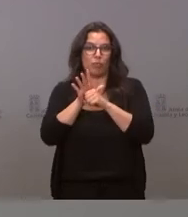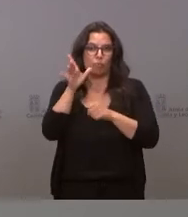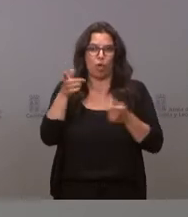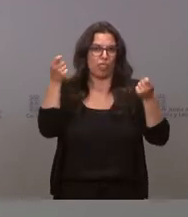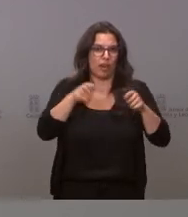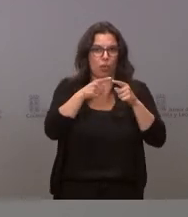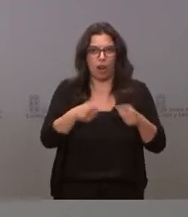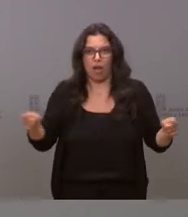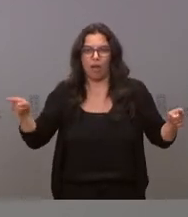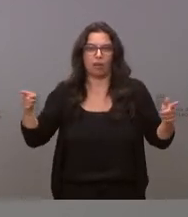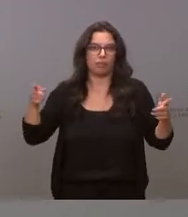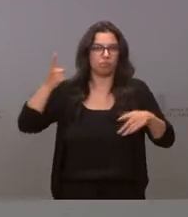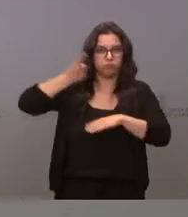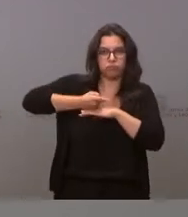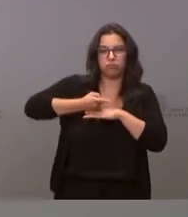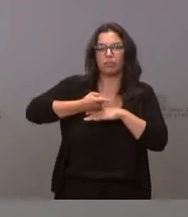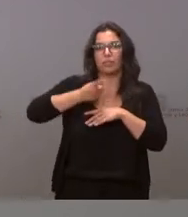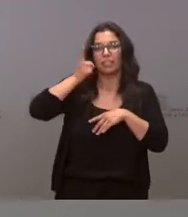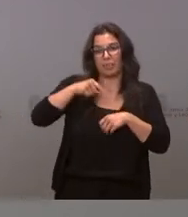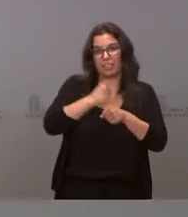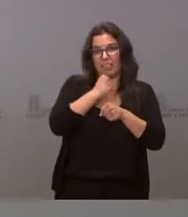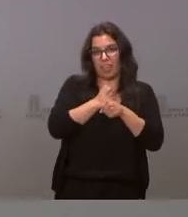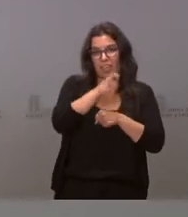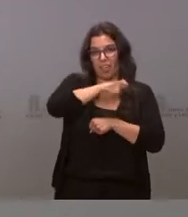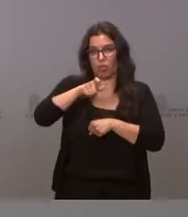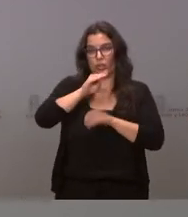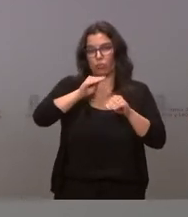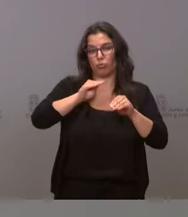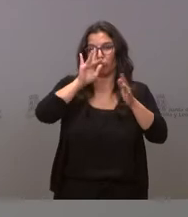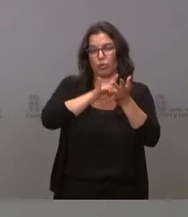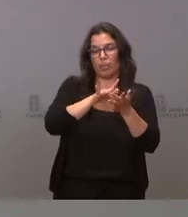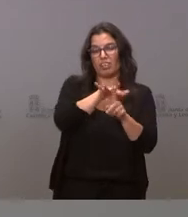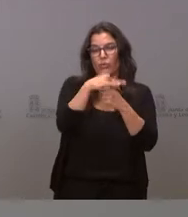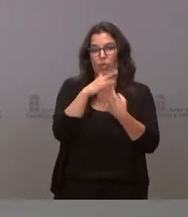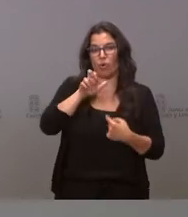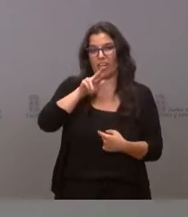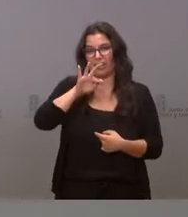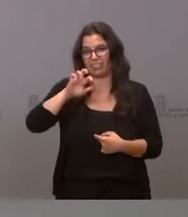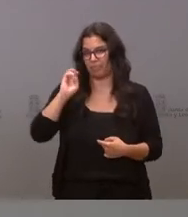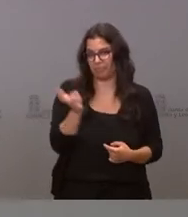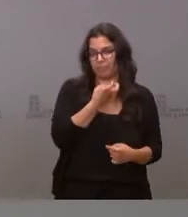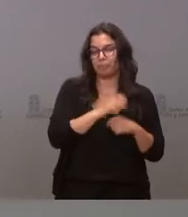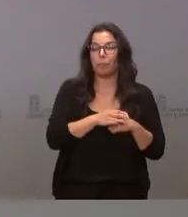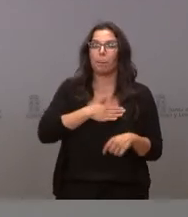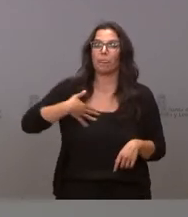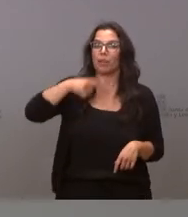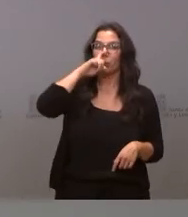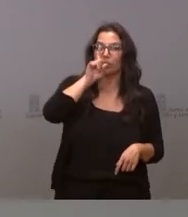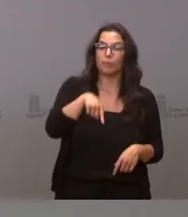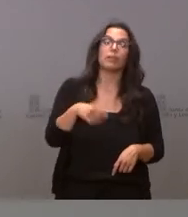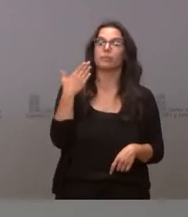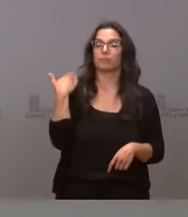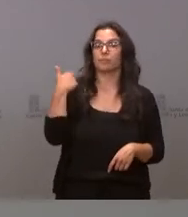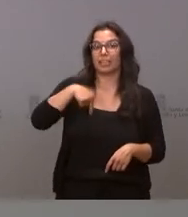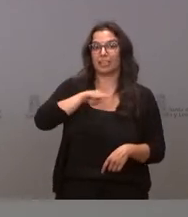periodos de cierre y también gran parte de sus trabajadores en expedientes de regulación temporal de empleo. Quiero recordar que desde la legalización del